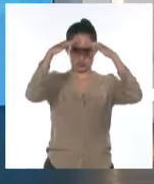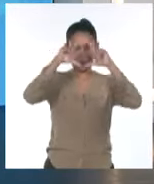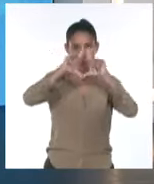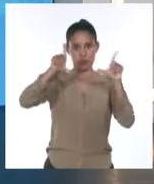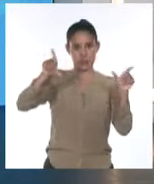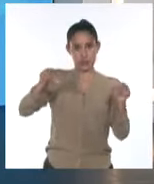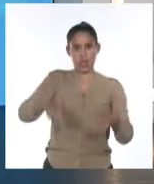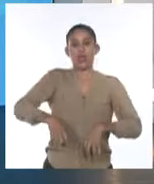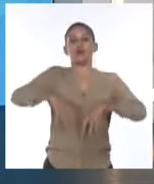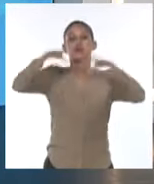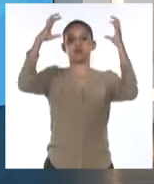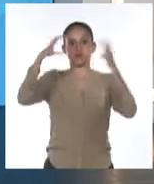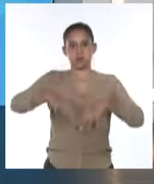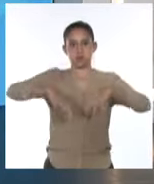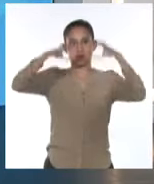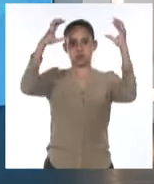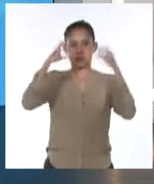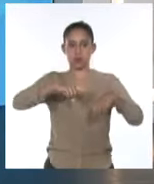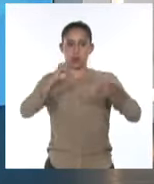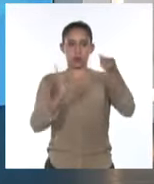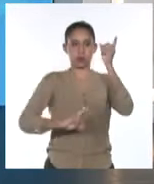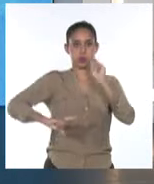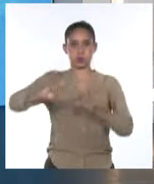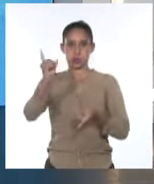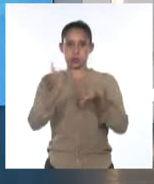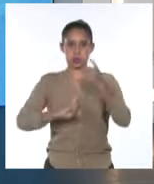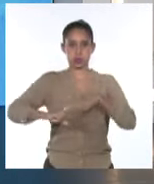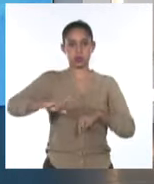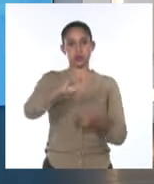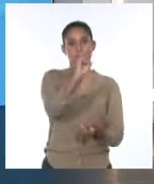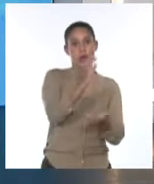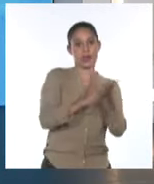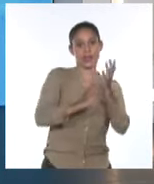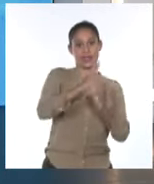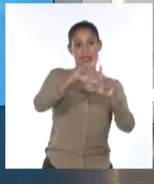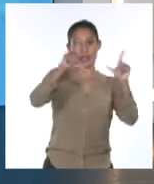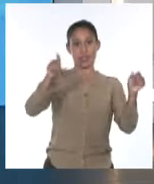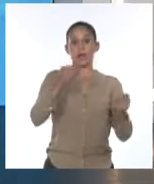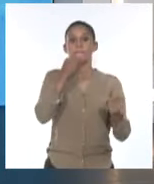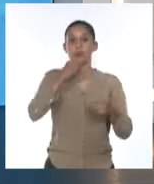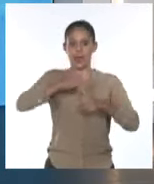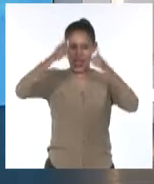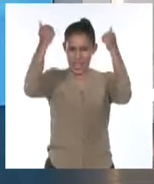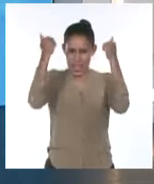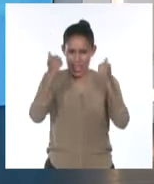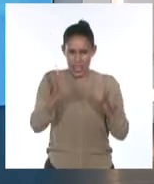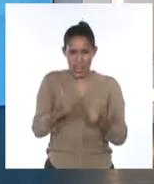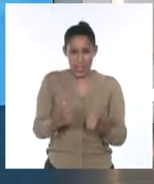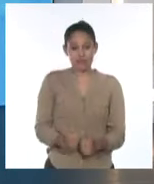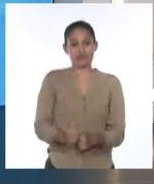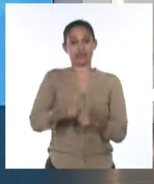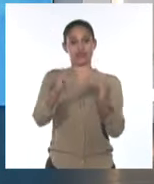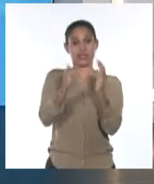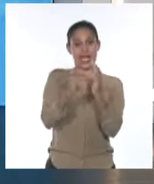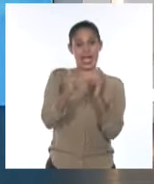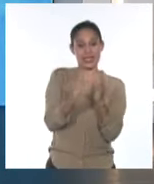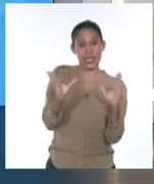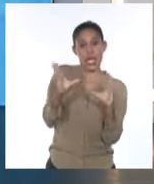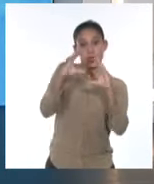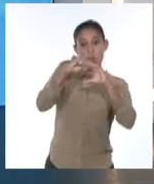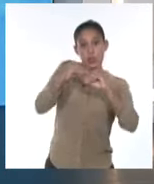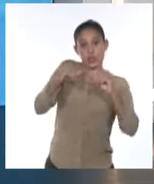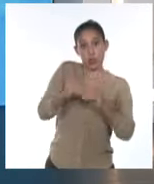Chubascos, lluvias y tormentas eléctricas en el occidente y centro que pueden llegar a ser fuertes e intensas ya desde el final de la tarde y la noche en la región